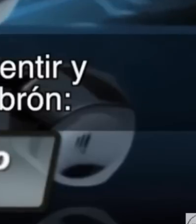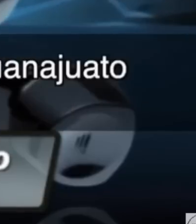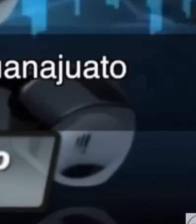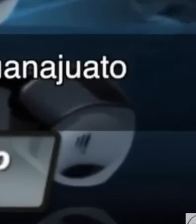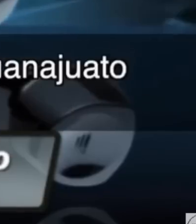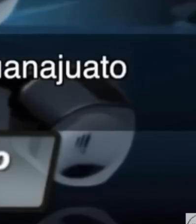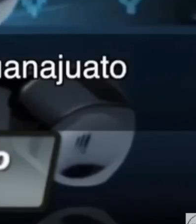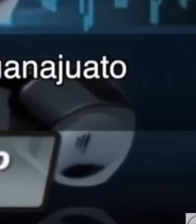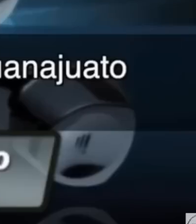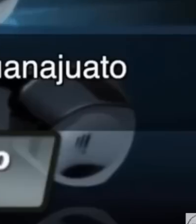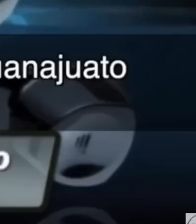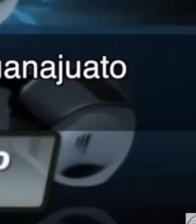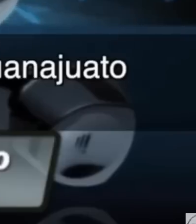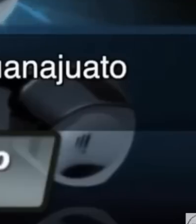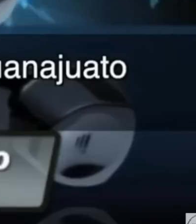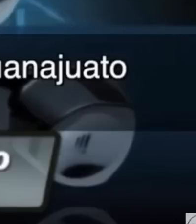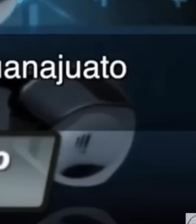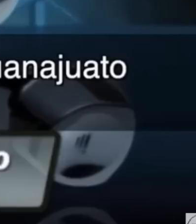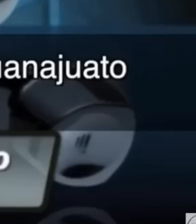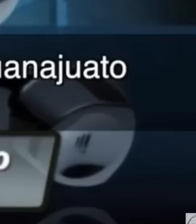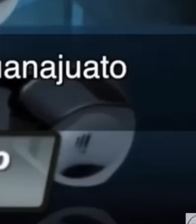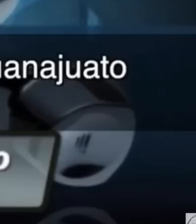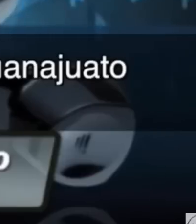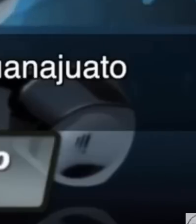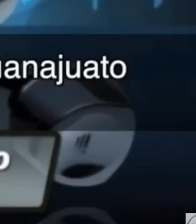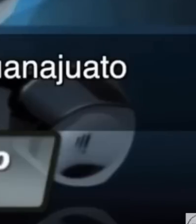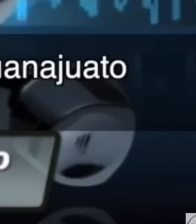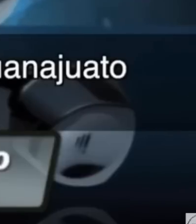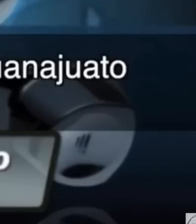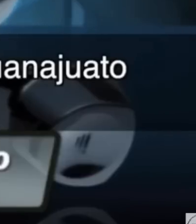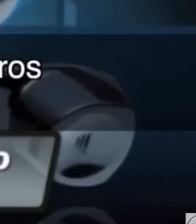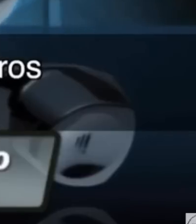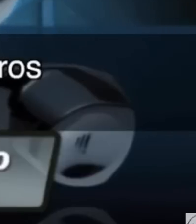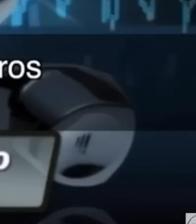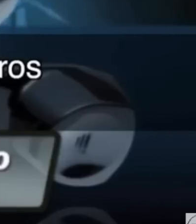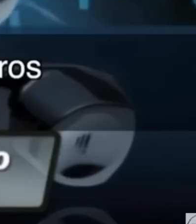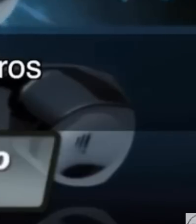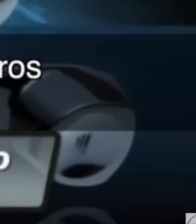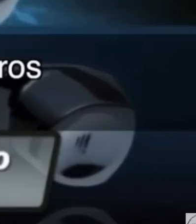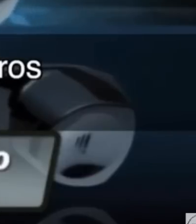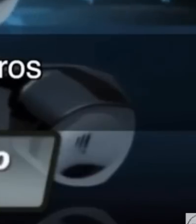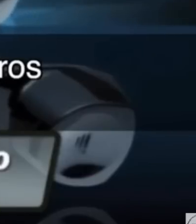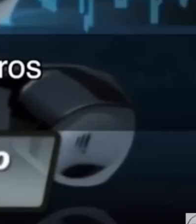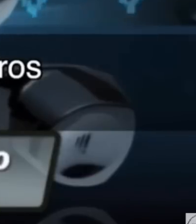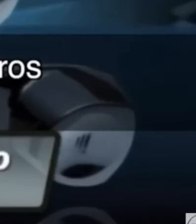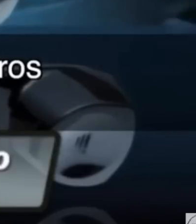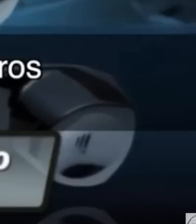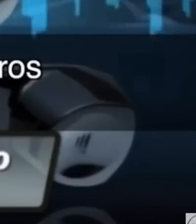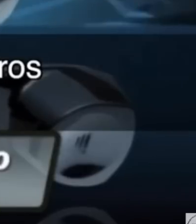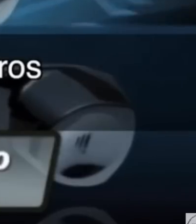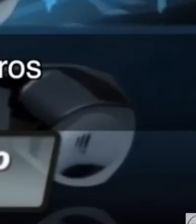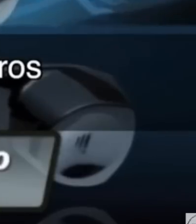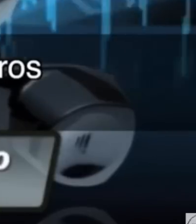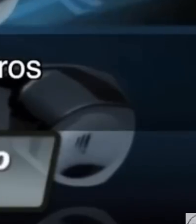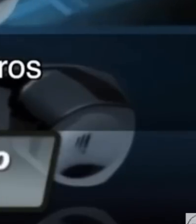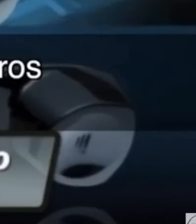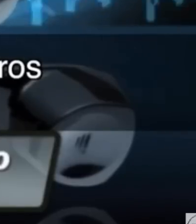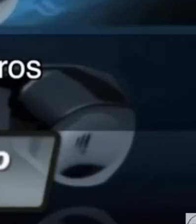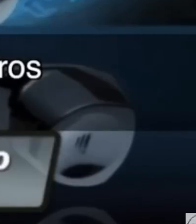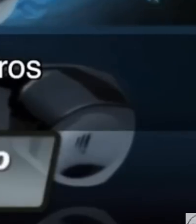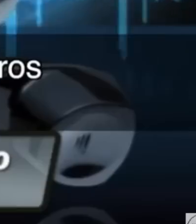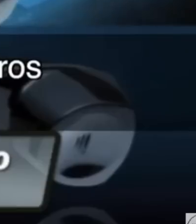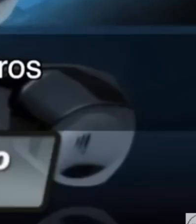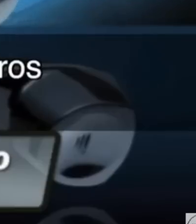me digan, yo, jefe, gran nación chichimeca, tengo Guanajuato, no decir a ti, o diputados, para nosotros,